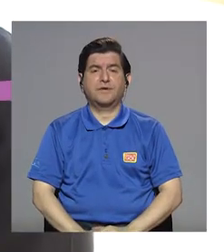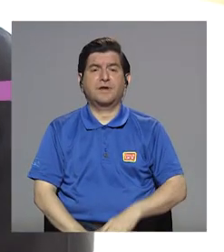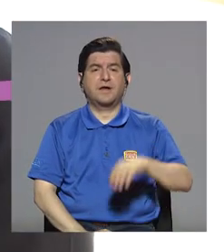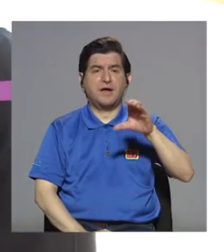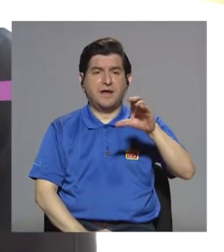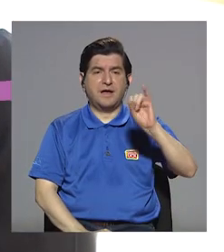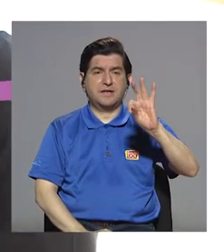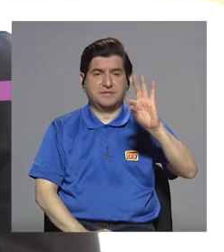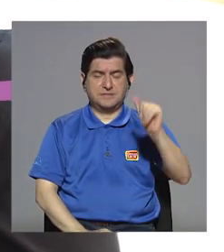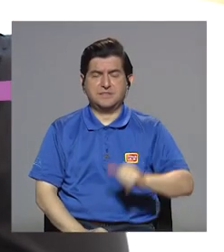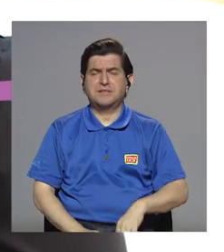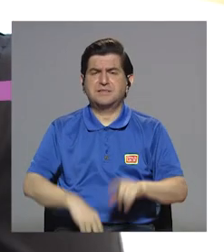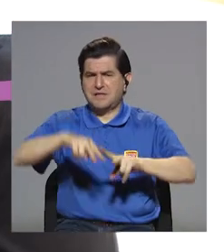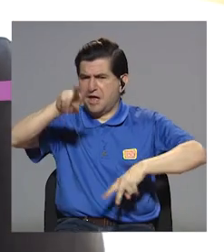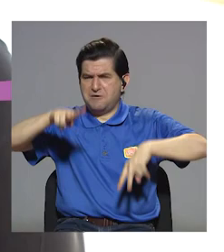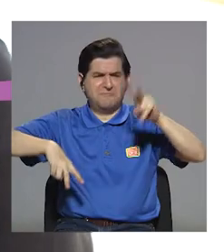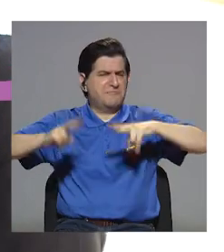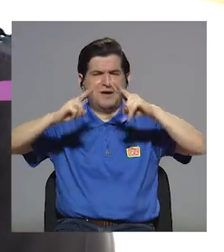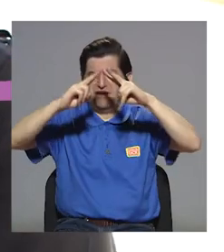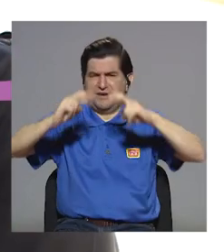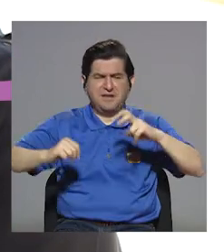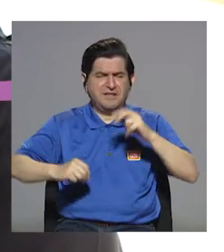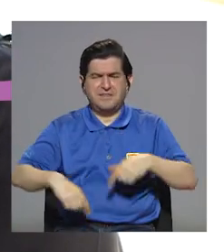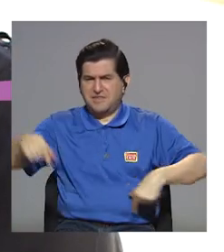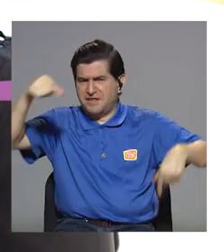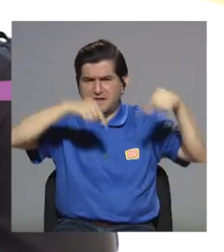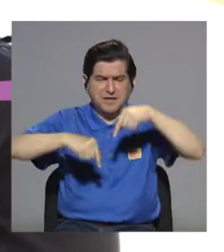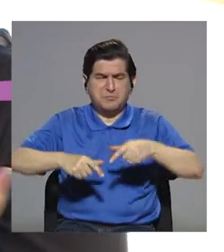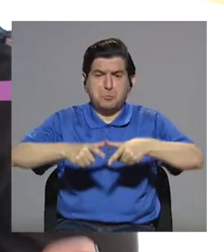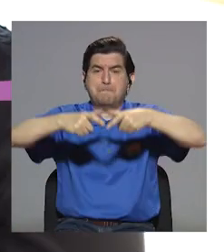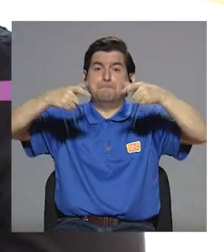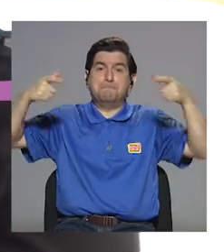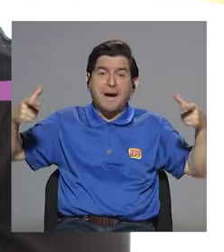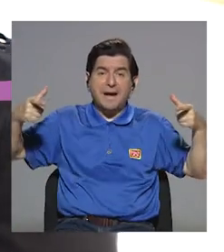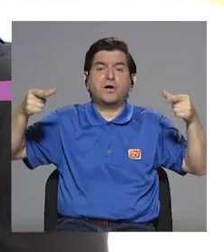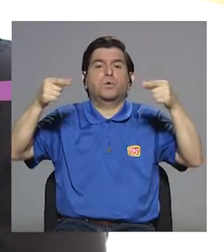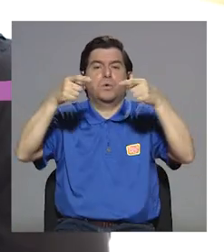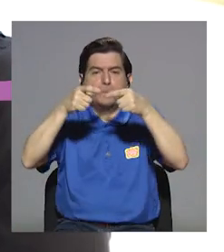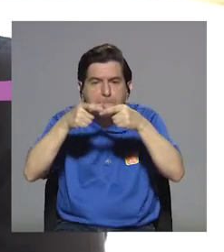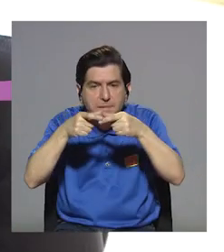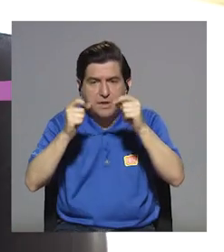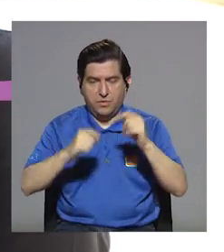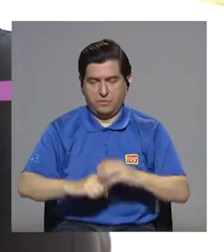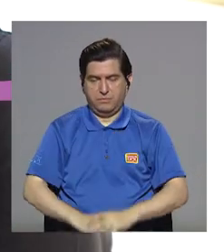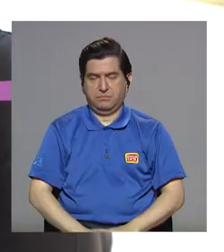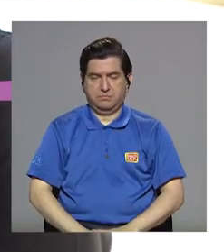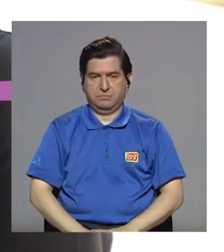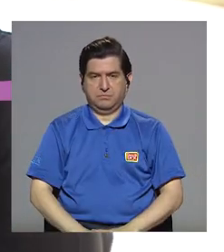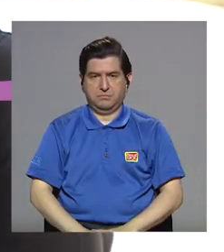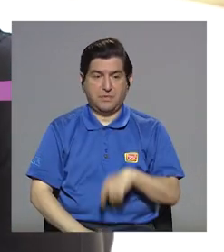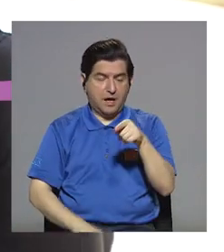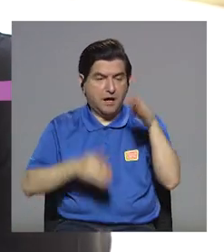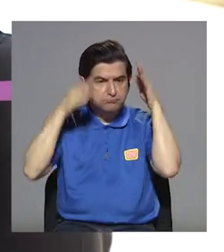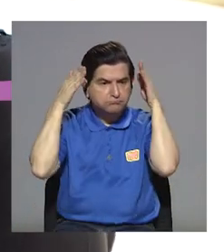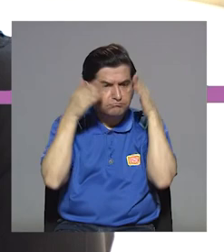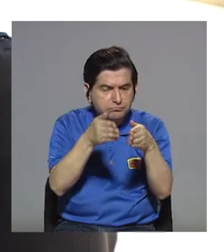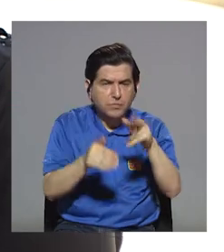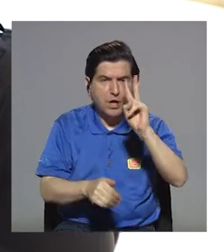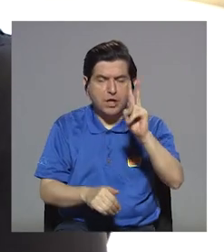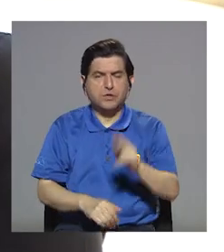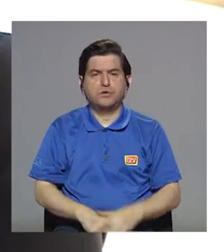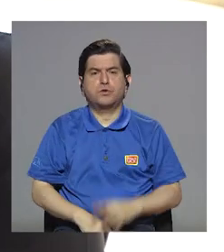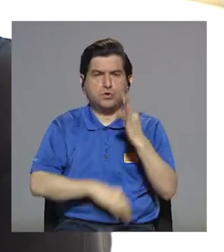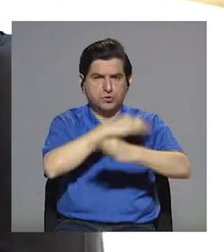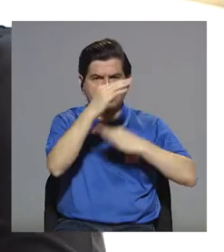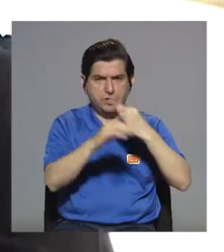CITA tiene una gama grande de análisis químicos a nivel macro y a nivel micro. Ahí se enfoca